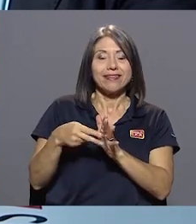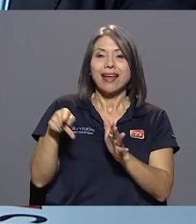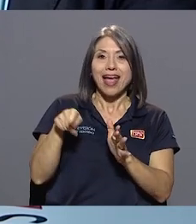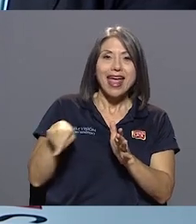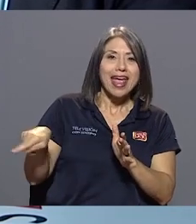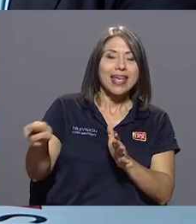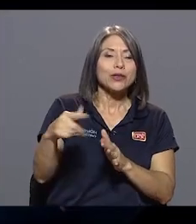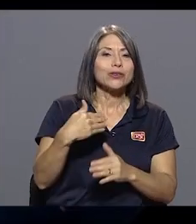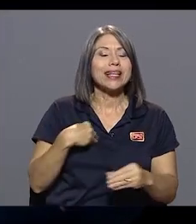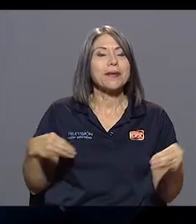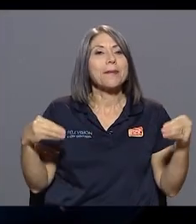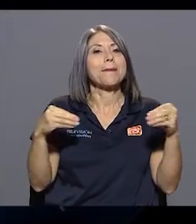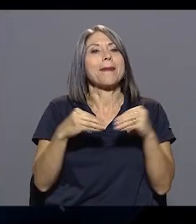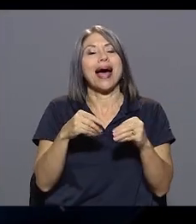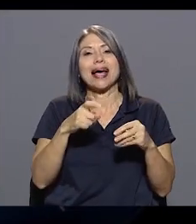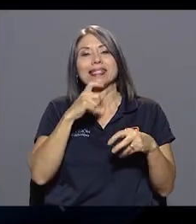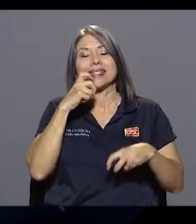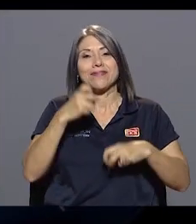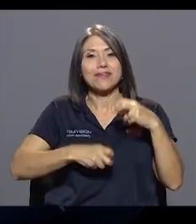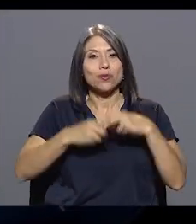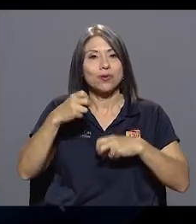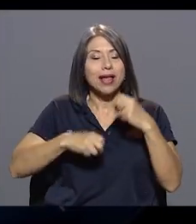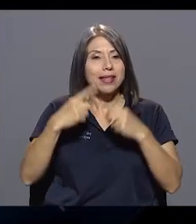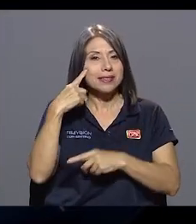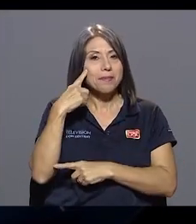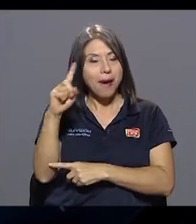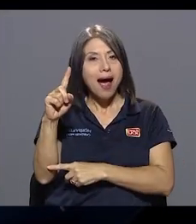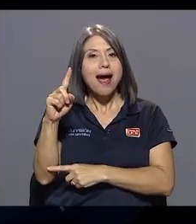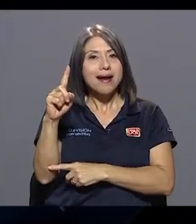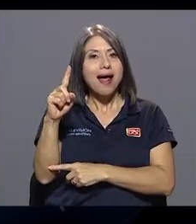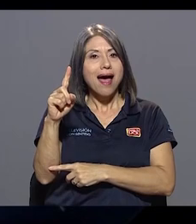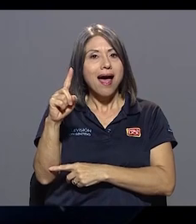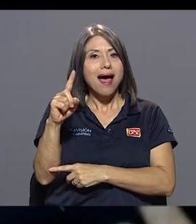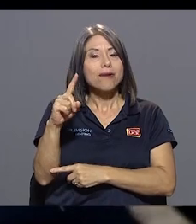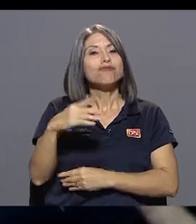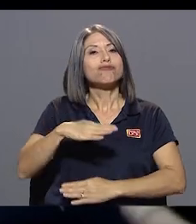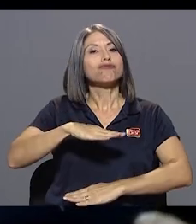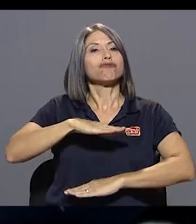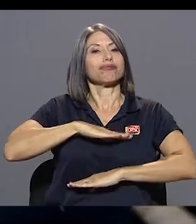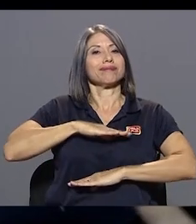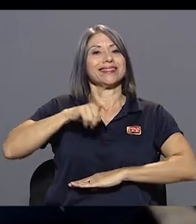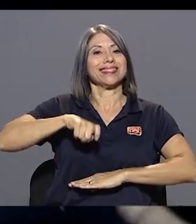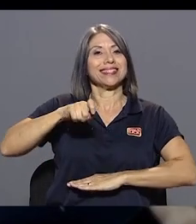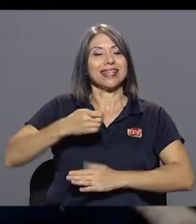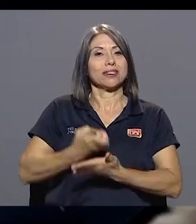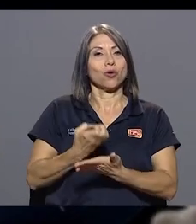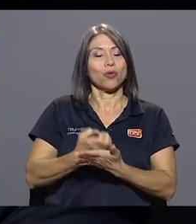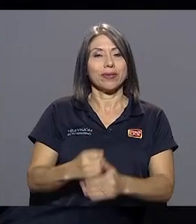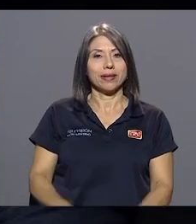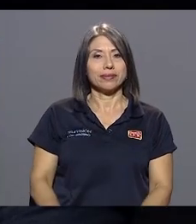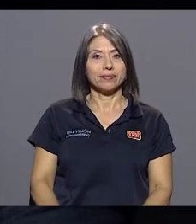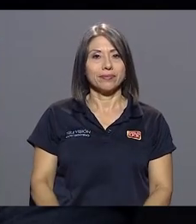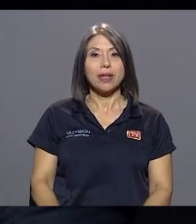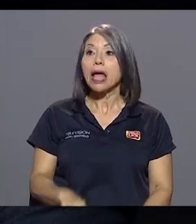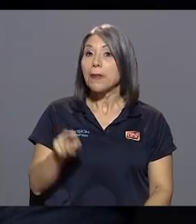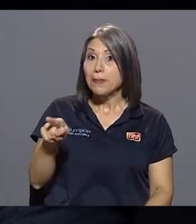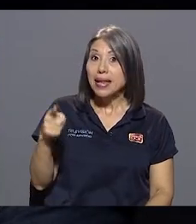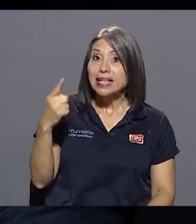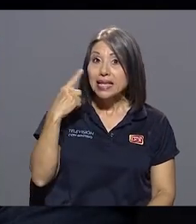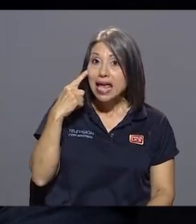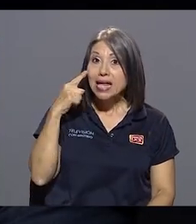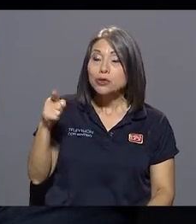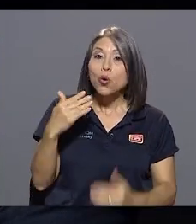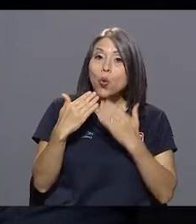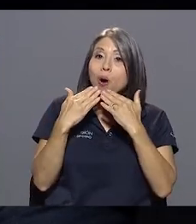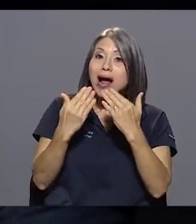tiene mayores dificultades para solventar sus necesidades económicas. Vieres que eso lo agradece mucho a ese sector.